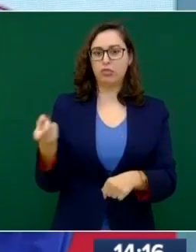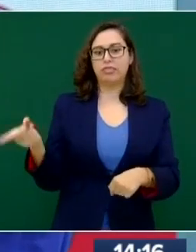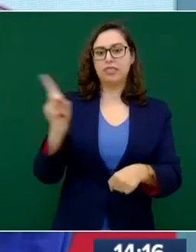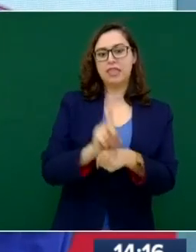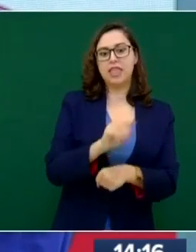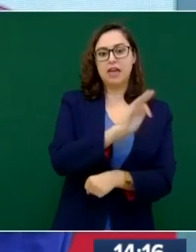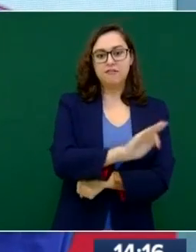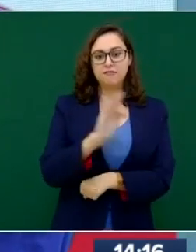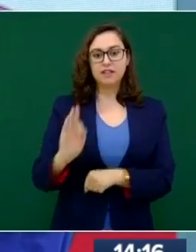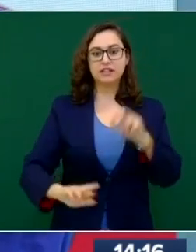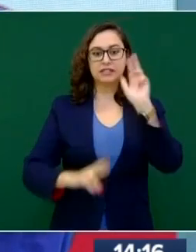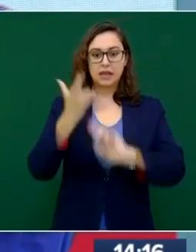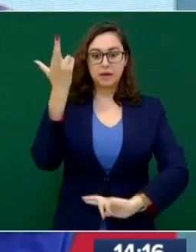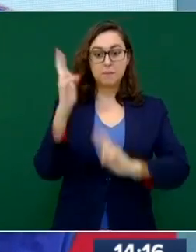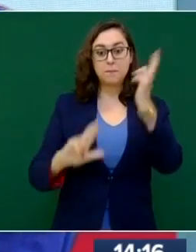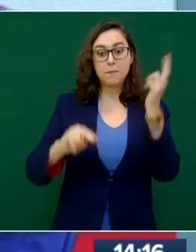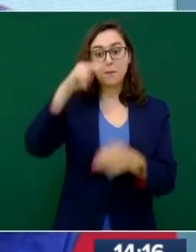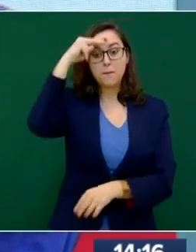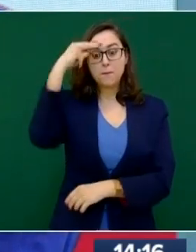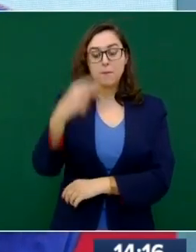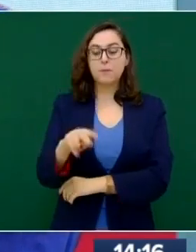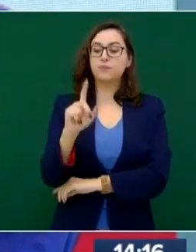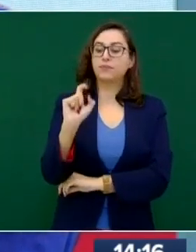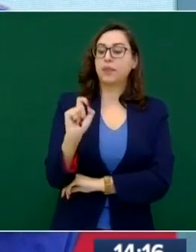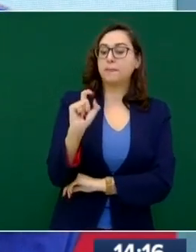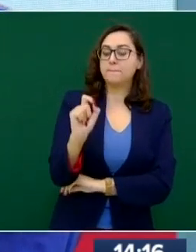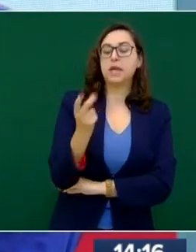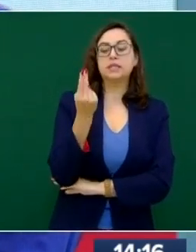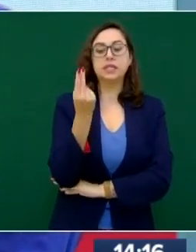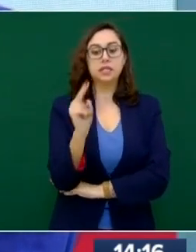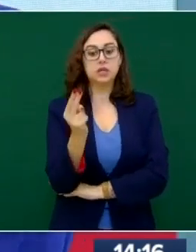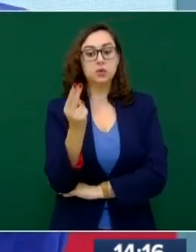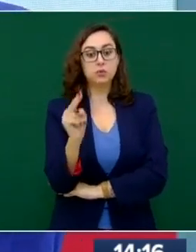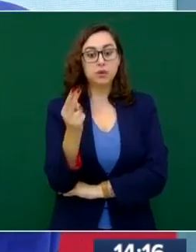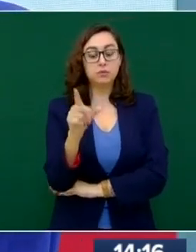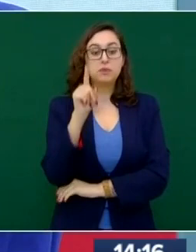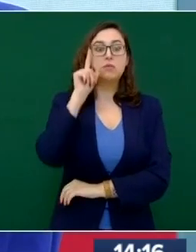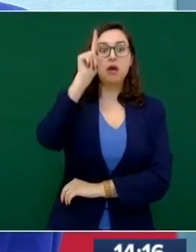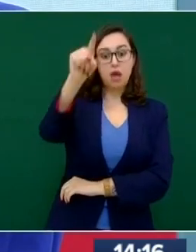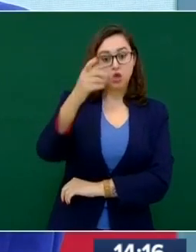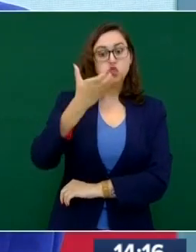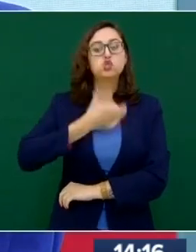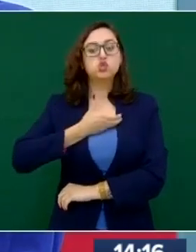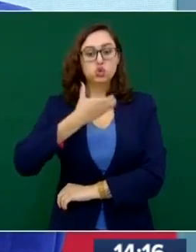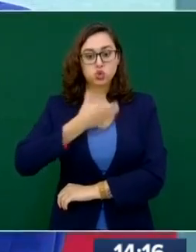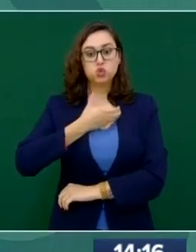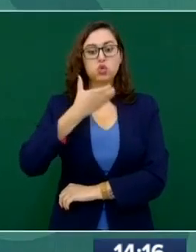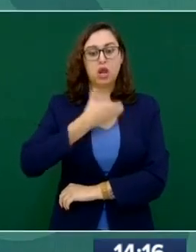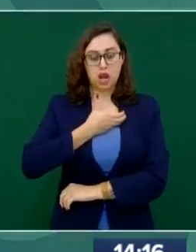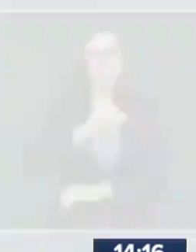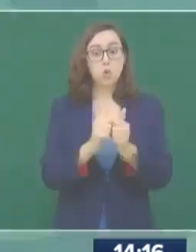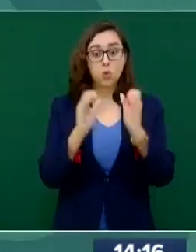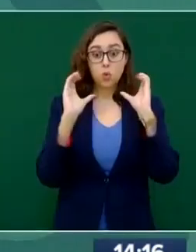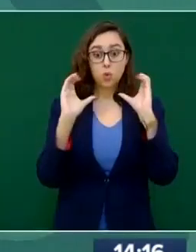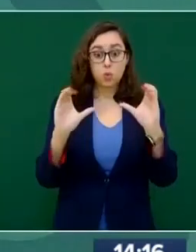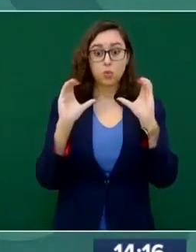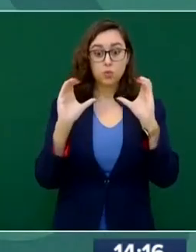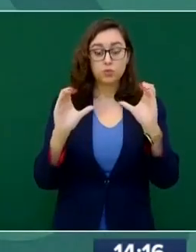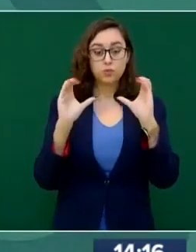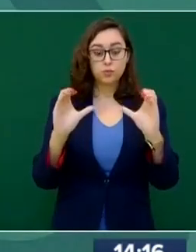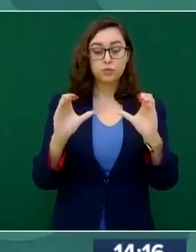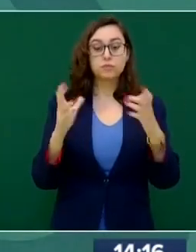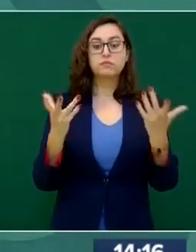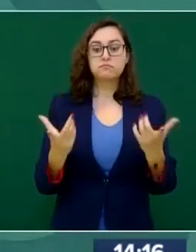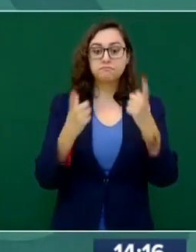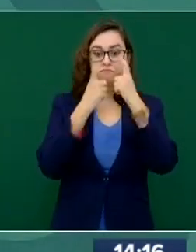el día 20 de noviembre en el Zócalo de la Ciudad de México. Pueden llevar